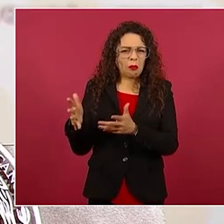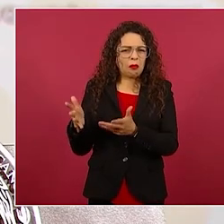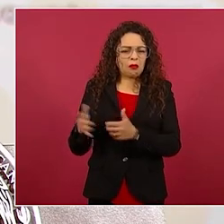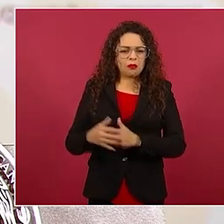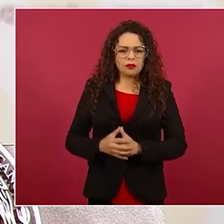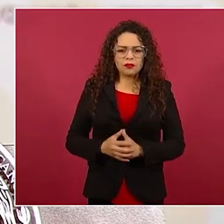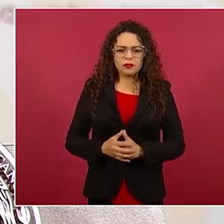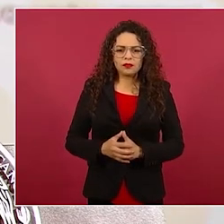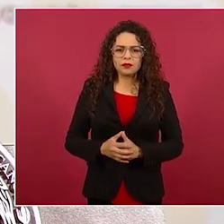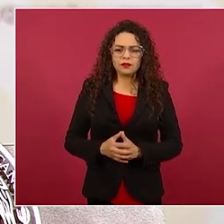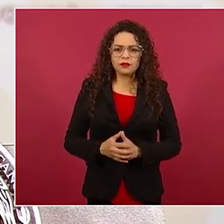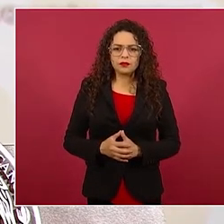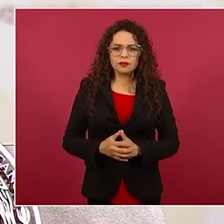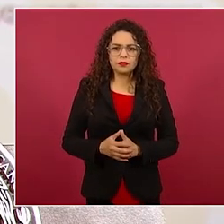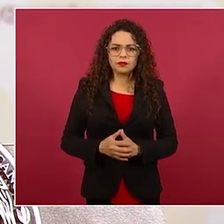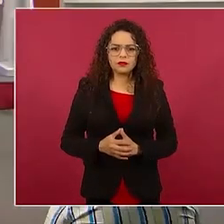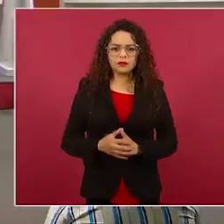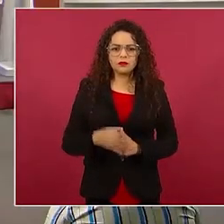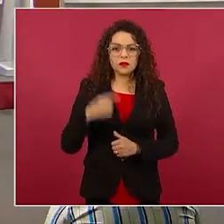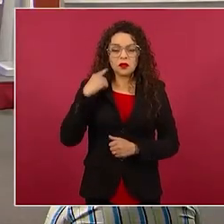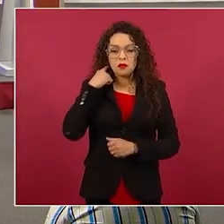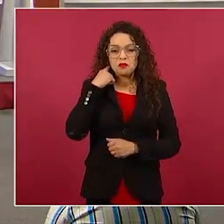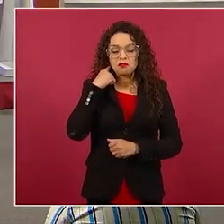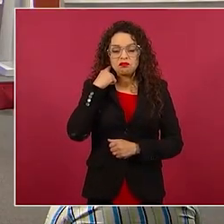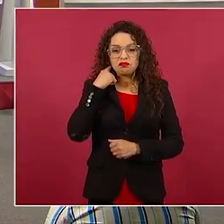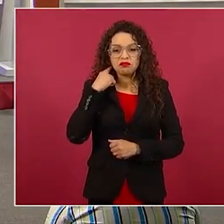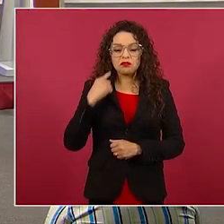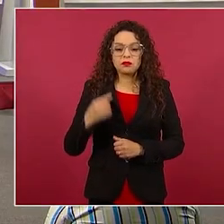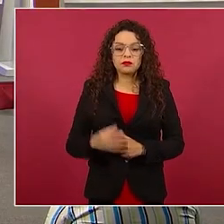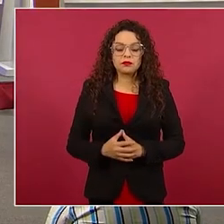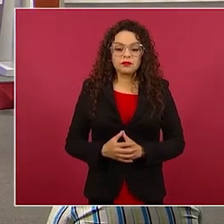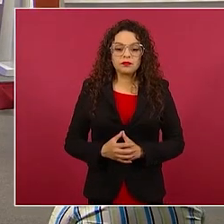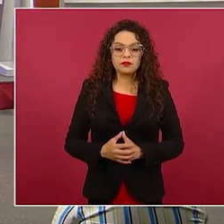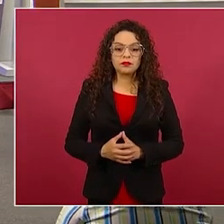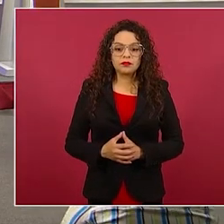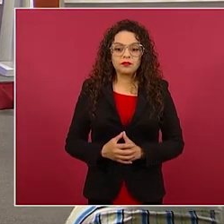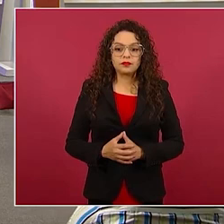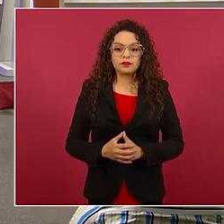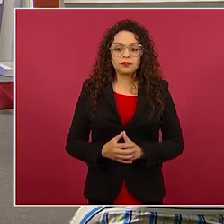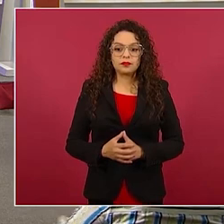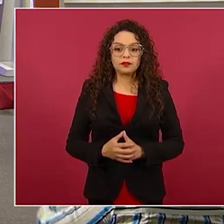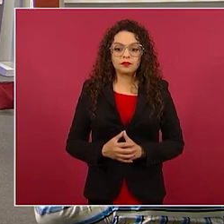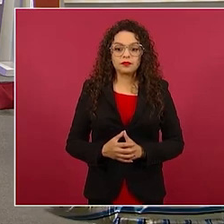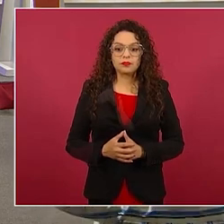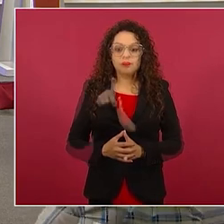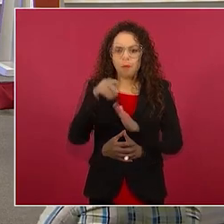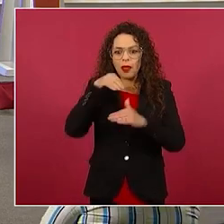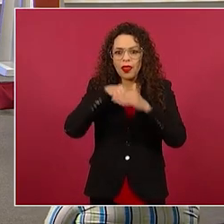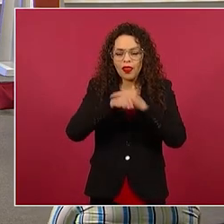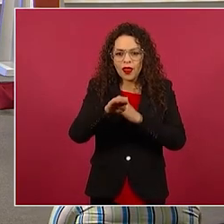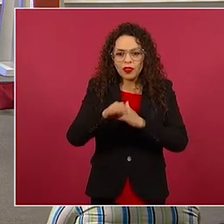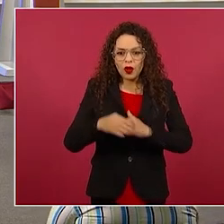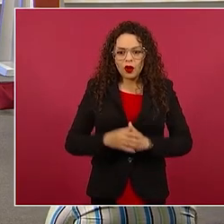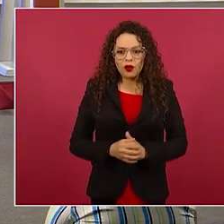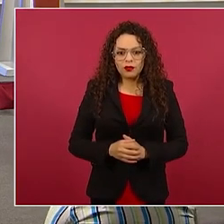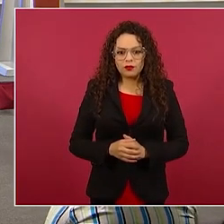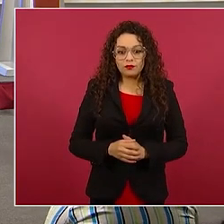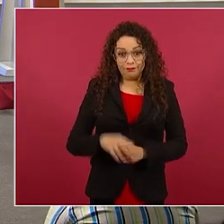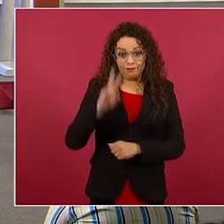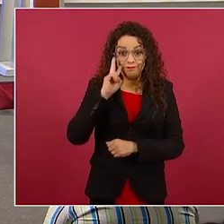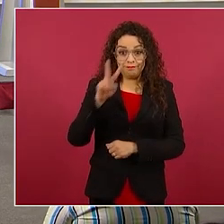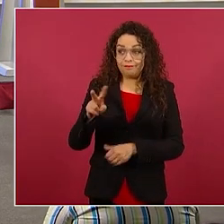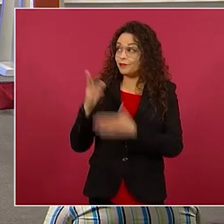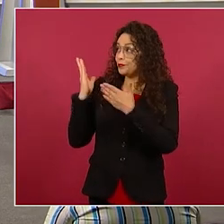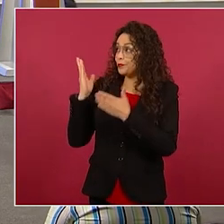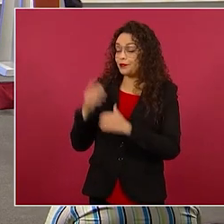A ver, ¿no tienen una muestra de cómo es? No, pues sí,